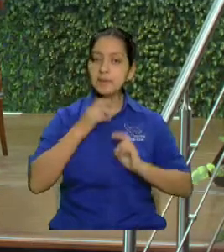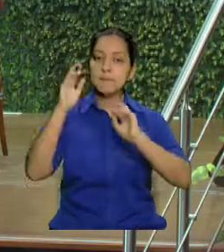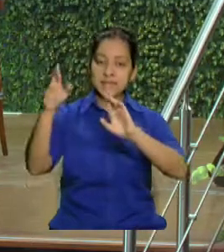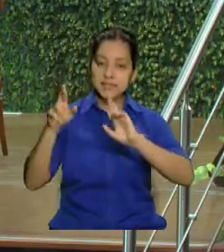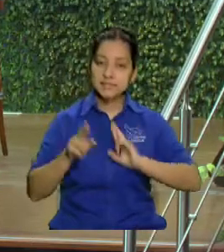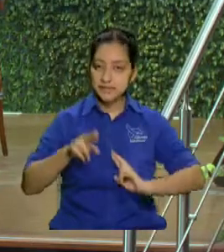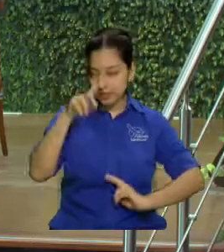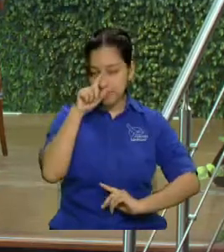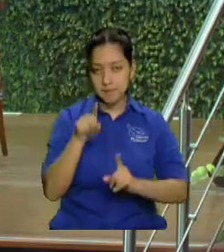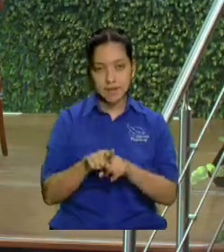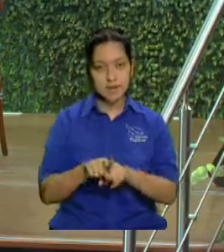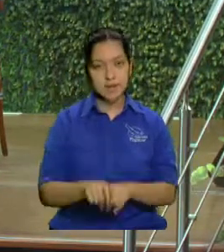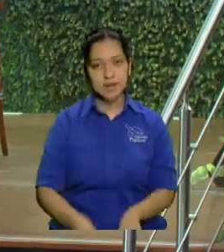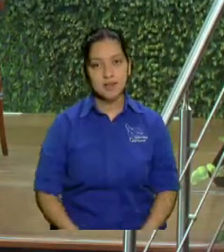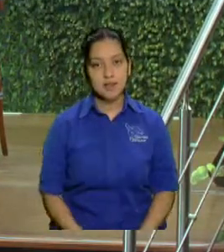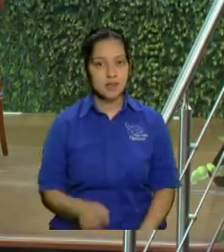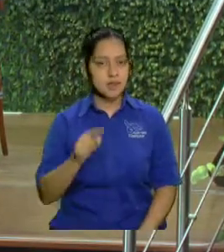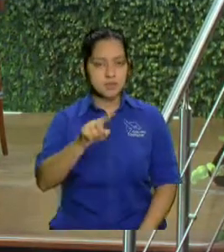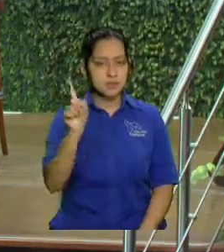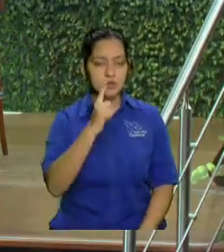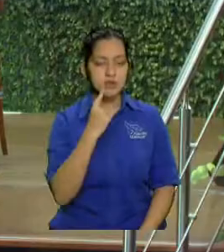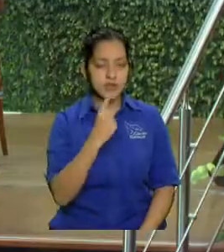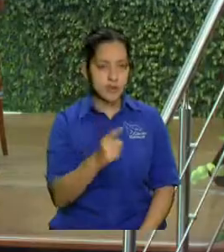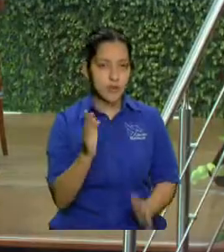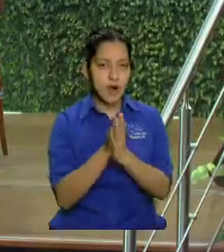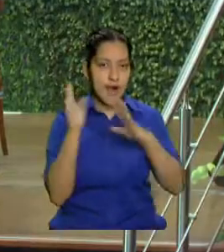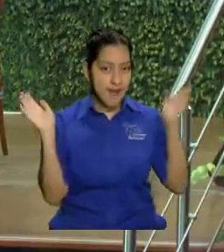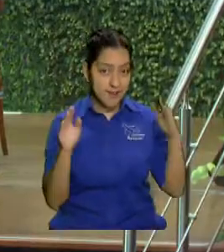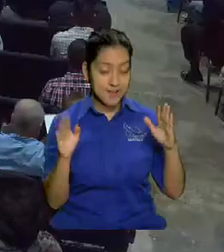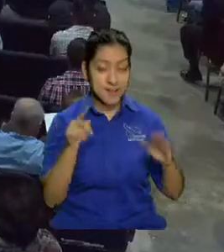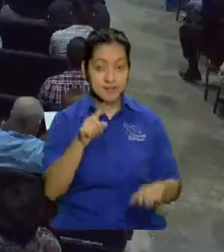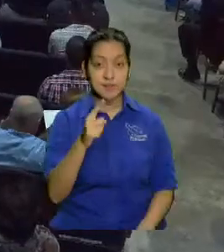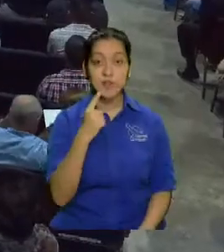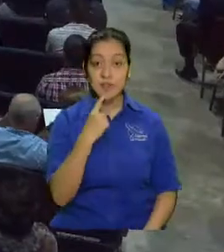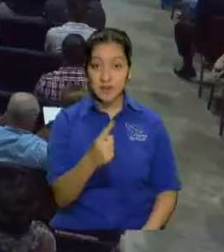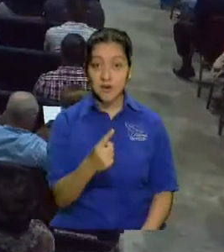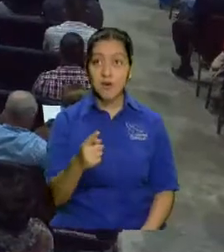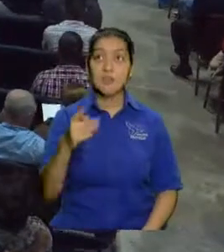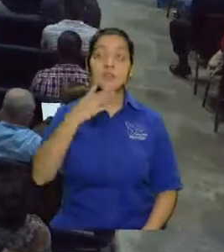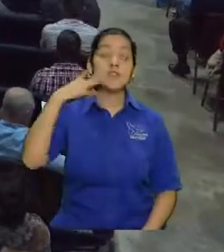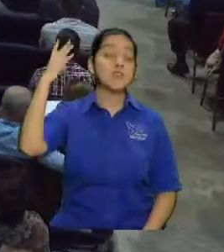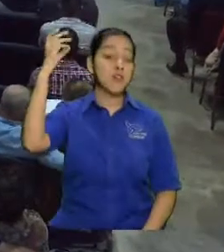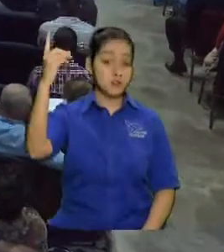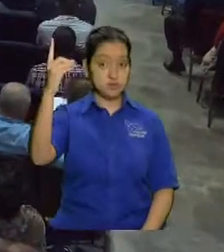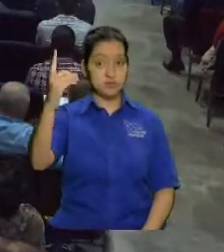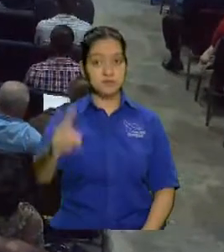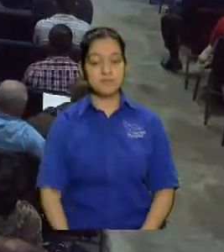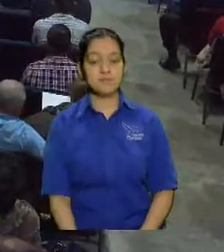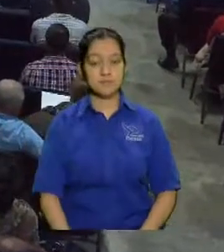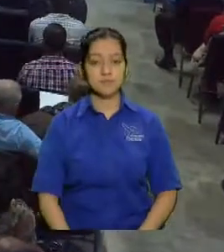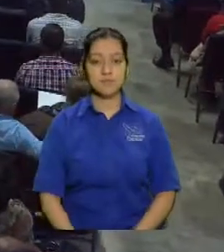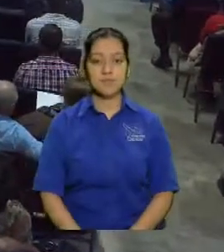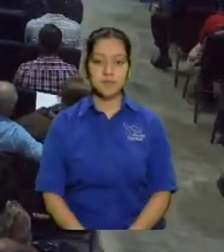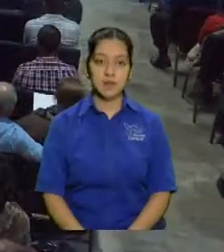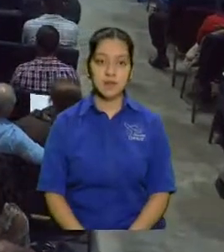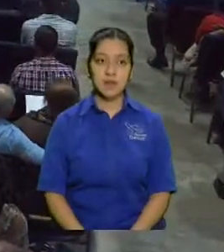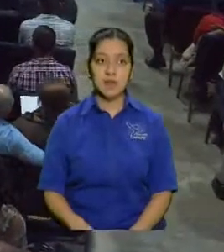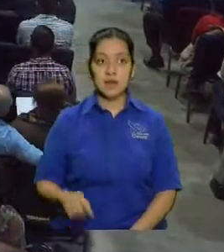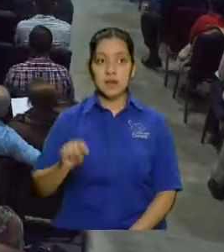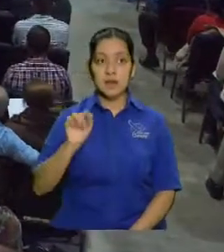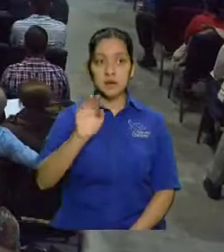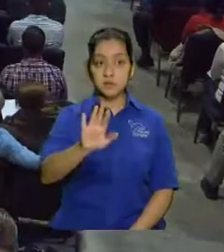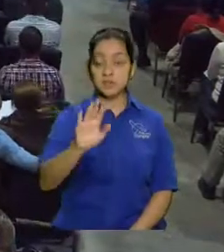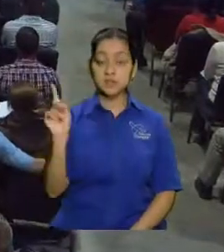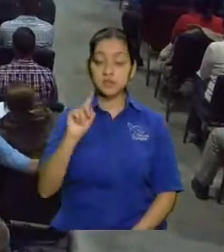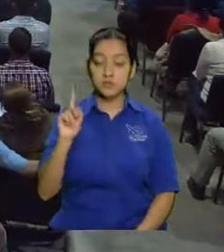eso ni siquiera lo dijo un ángel, eso lo dijo el mero jefe. Y el que a ustedes no los